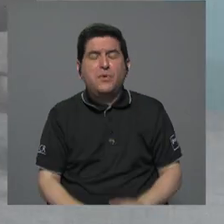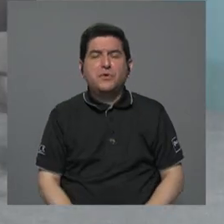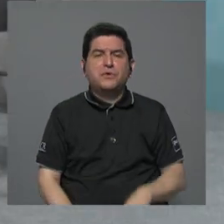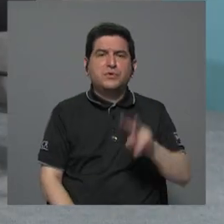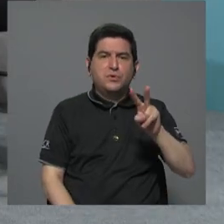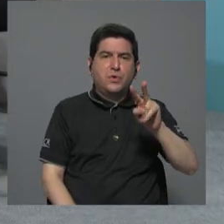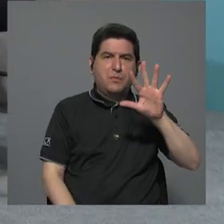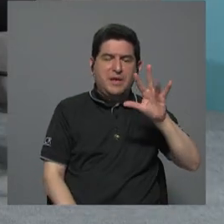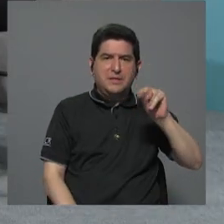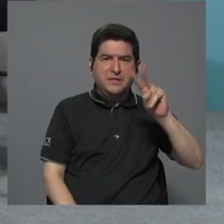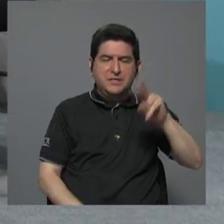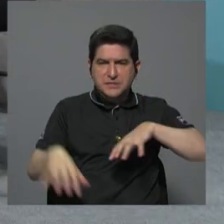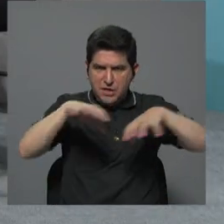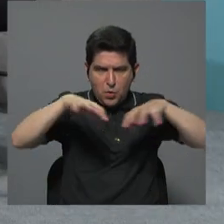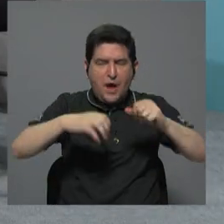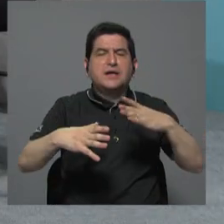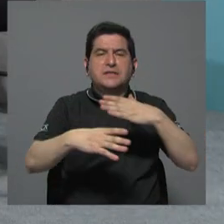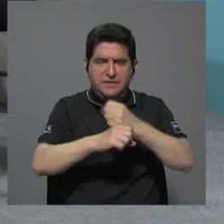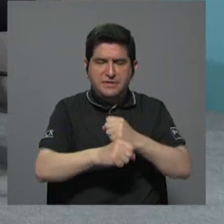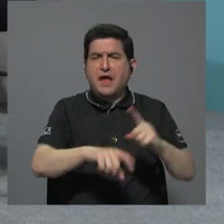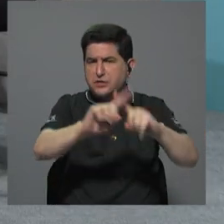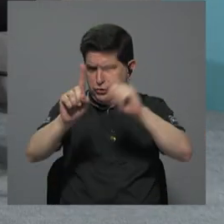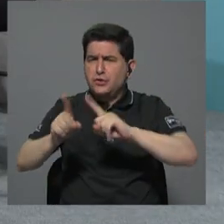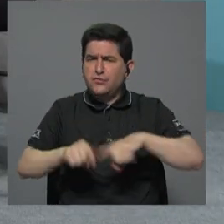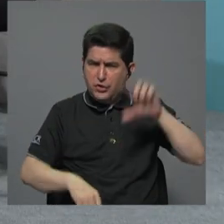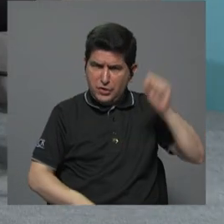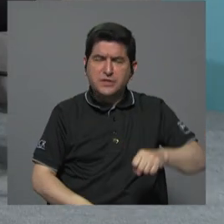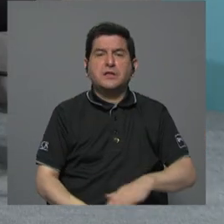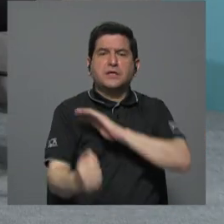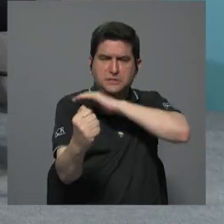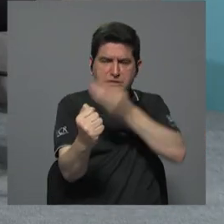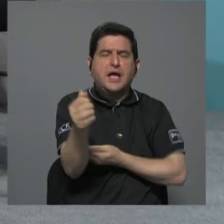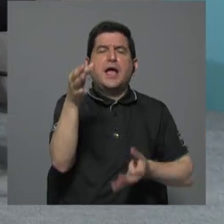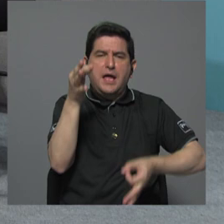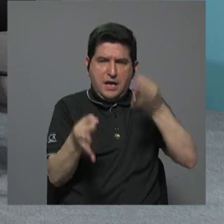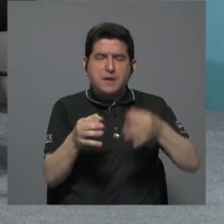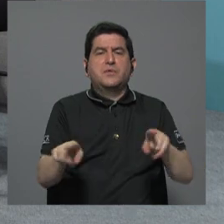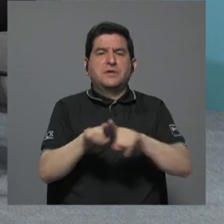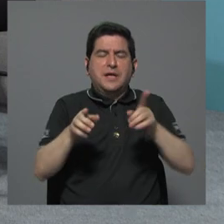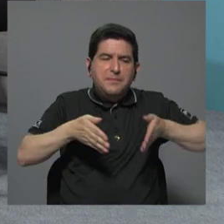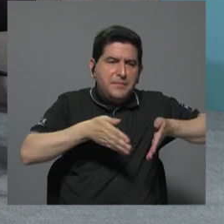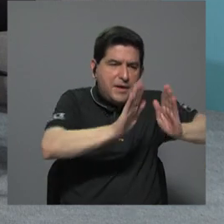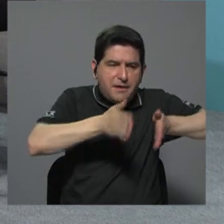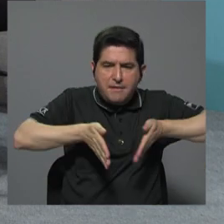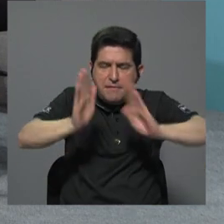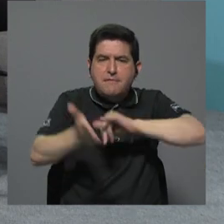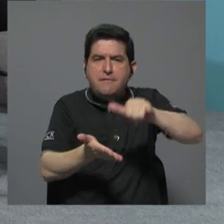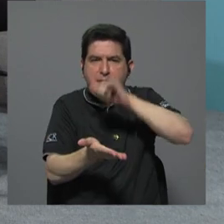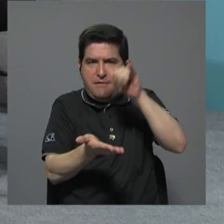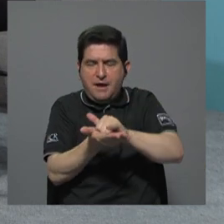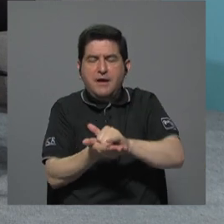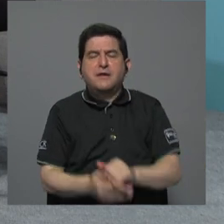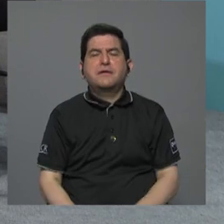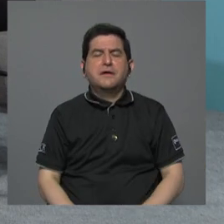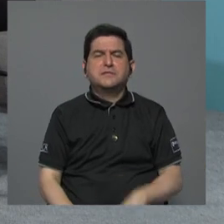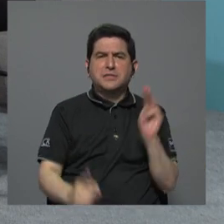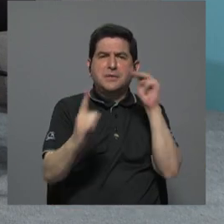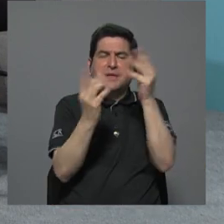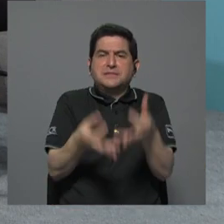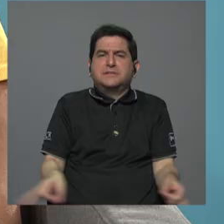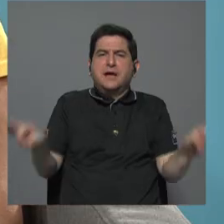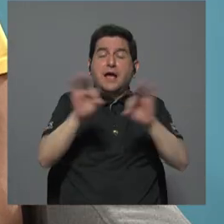25 de noviembre. Hubo varias. Exactamente, en el Poder Judicial y en las calles de San José, y un mensaje importante.